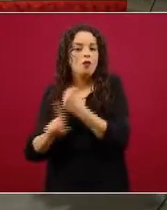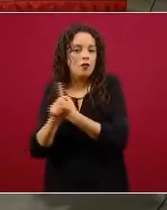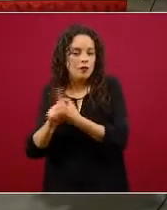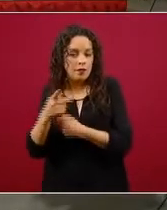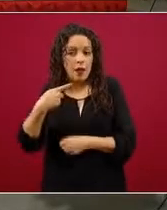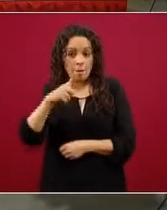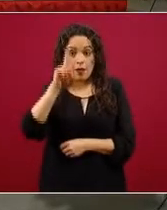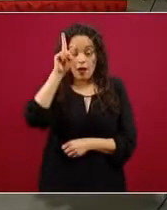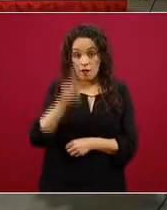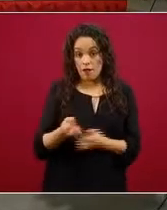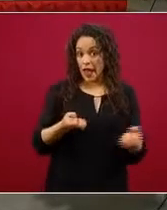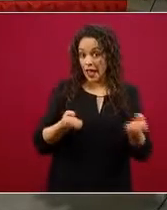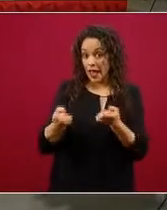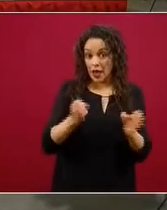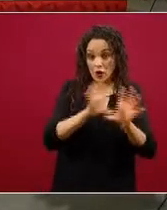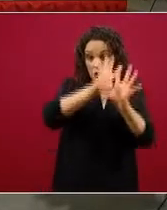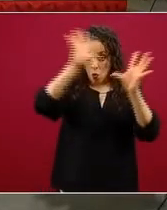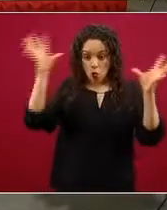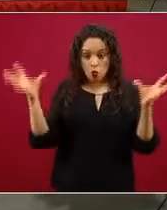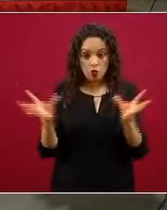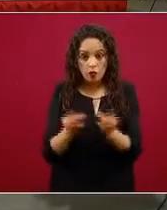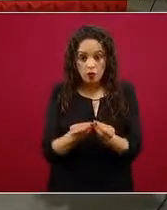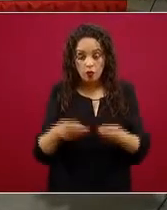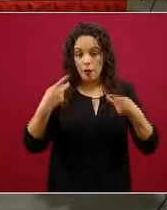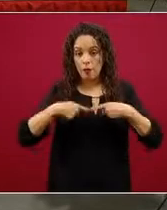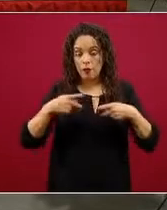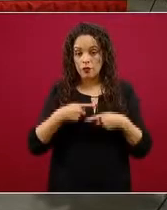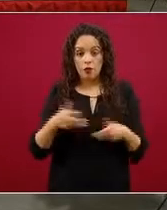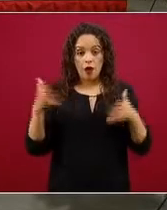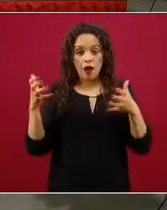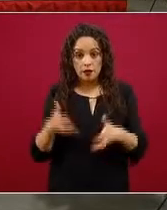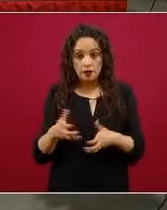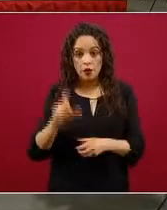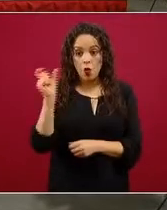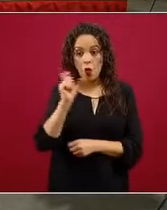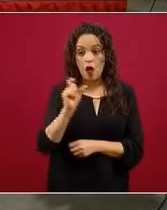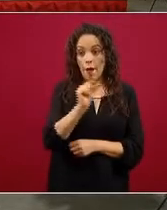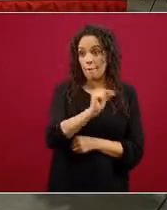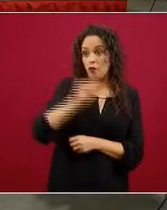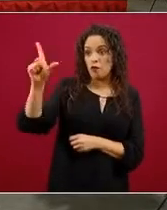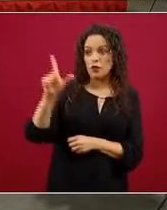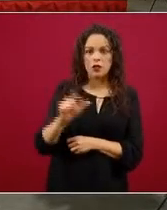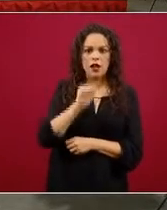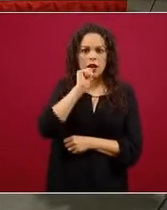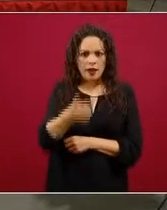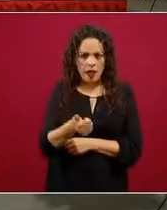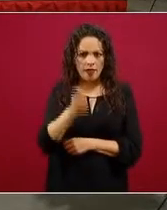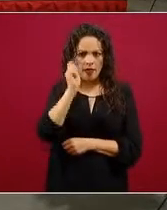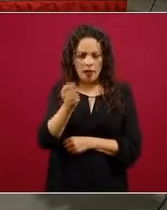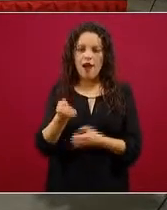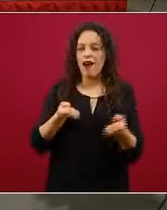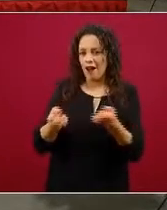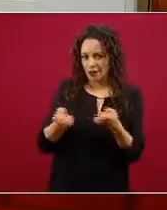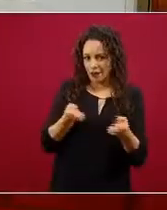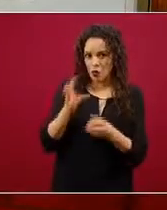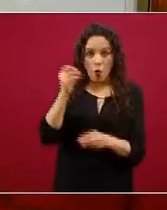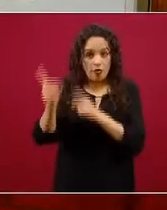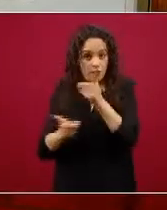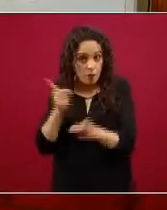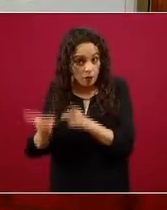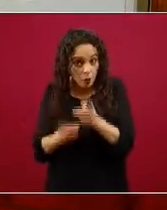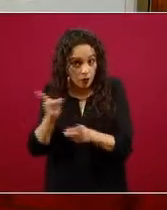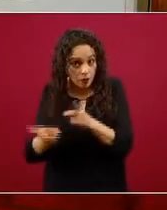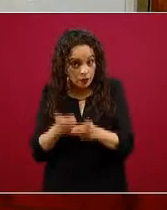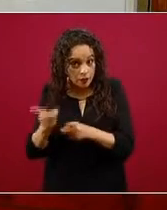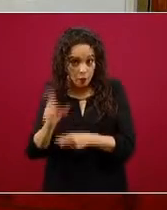la mayoría de los ejercicios que hacemos las personas que no nos dedicamos profesionalmente a la actividad física o a